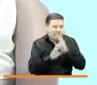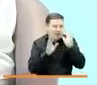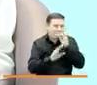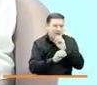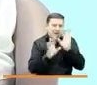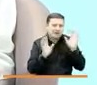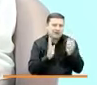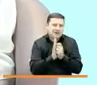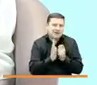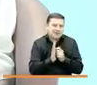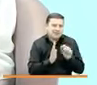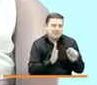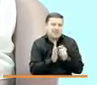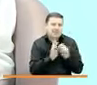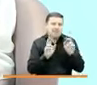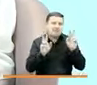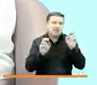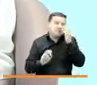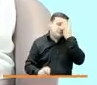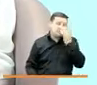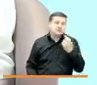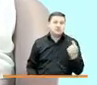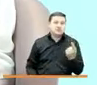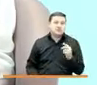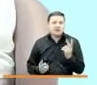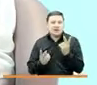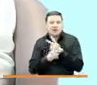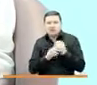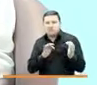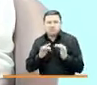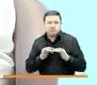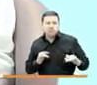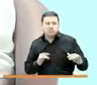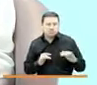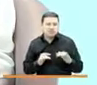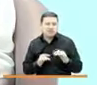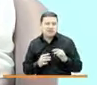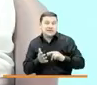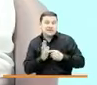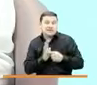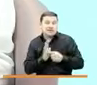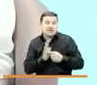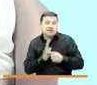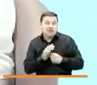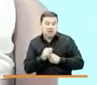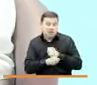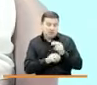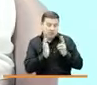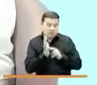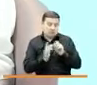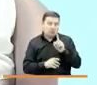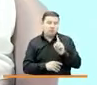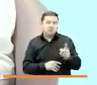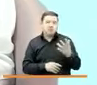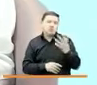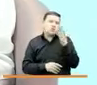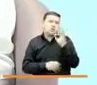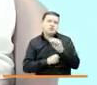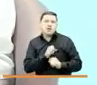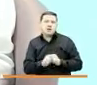en este tema, porque el conflicto armado se supone que hasta 2011 tenía unos 50 años